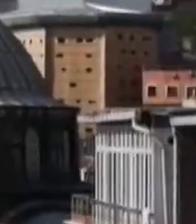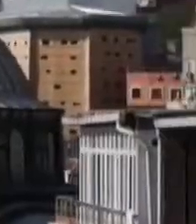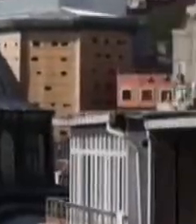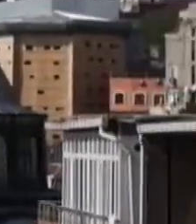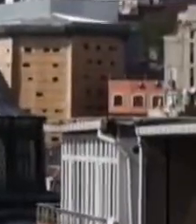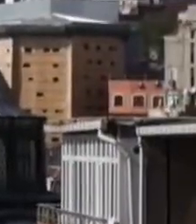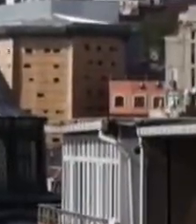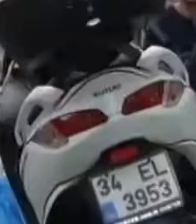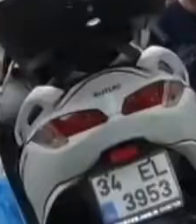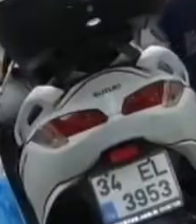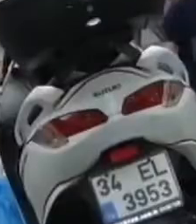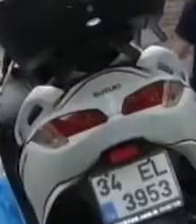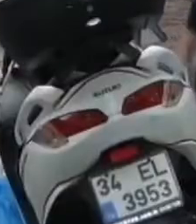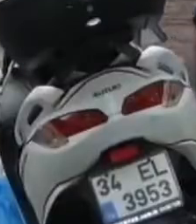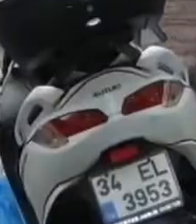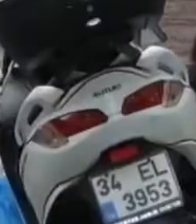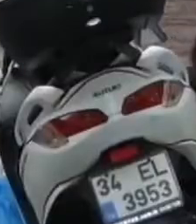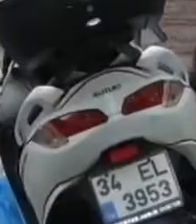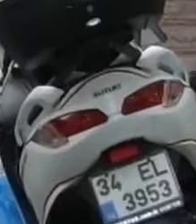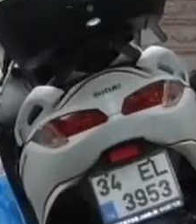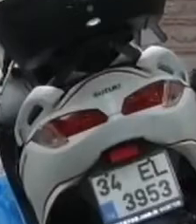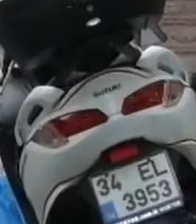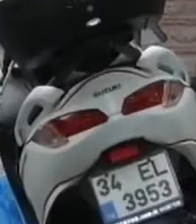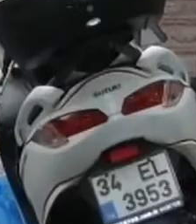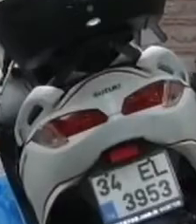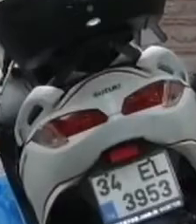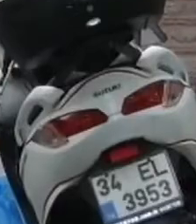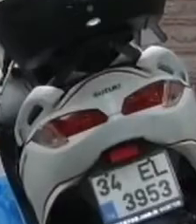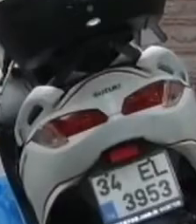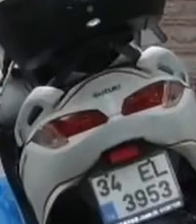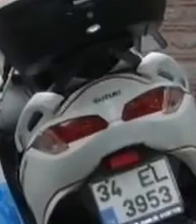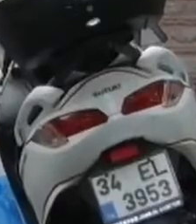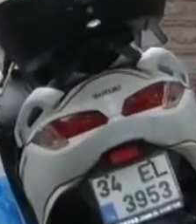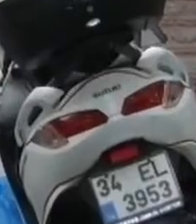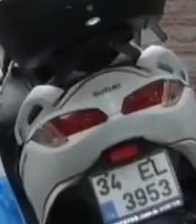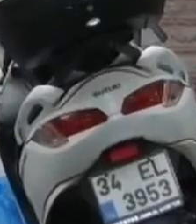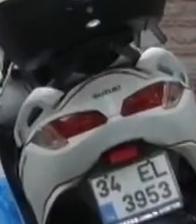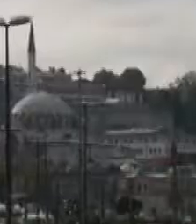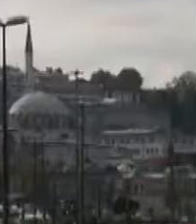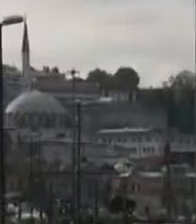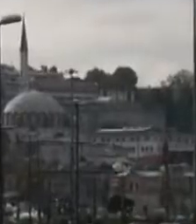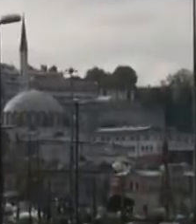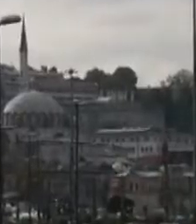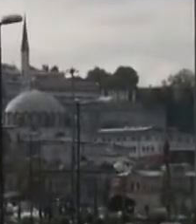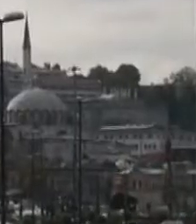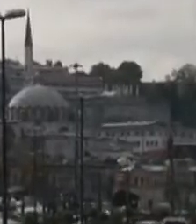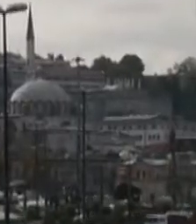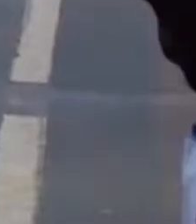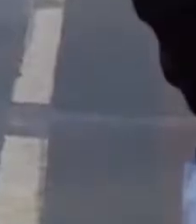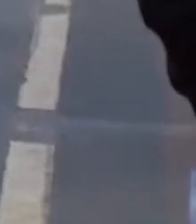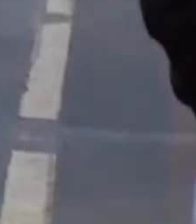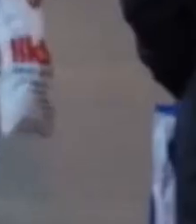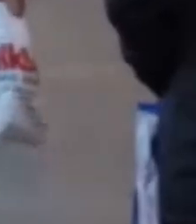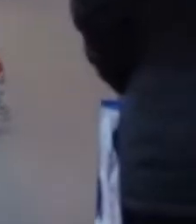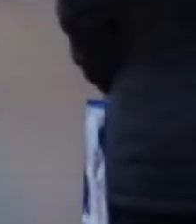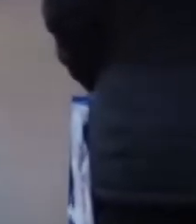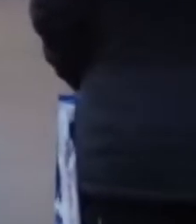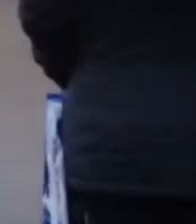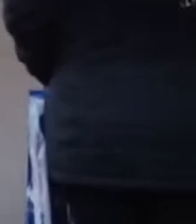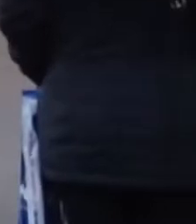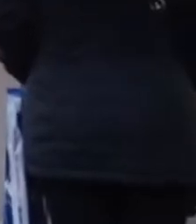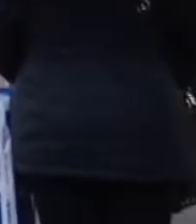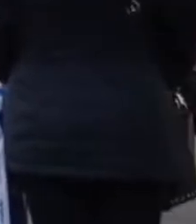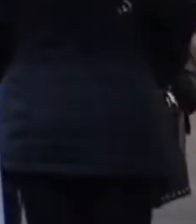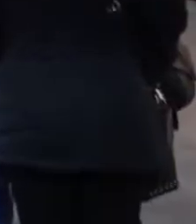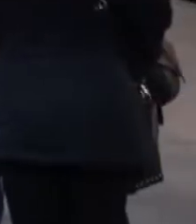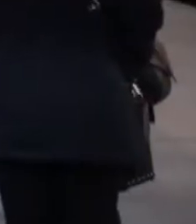Ya llevo casi un mes en Turquía y todo este tiempo he estado tocando en la calle para poder recoger el dinero para seguir mi viaje. Esta ciudad es muy